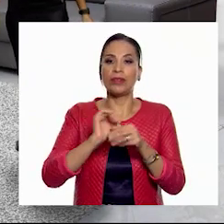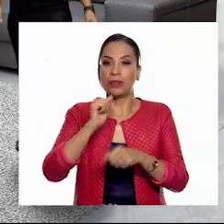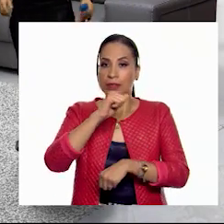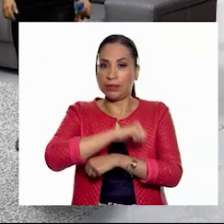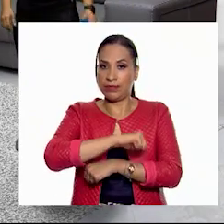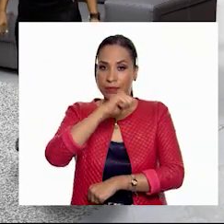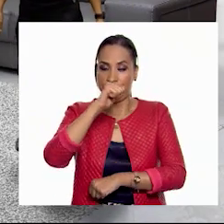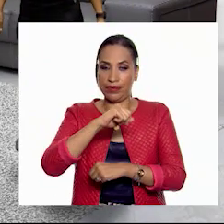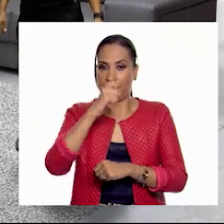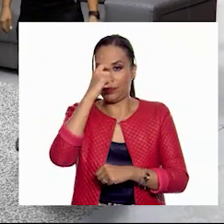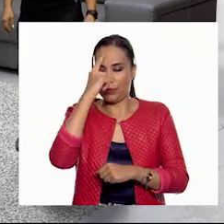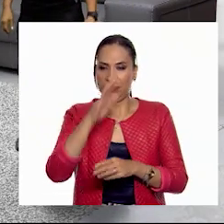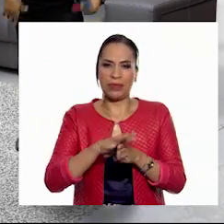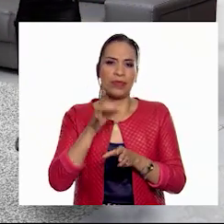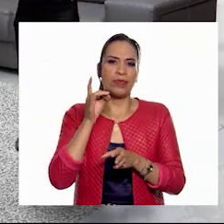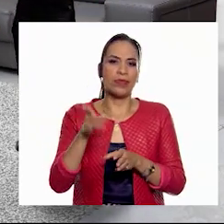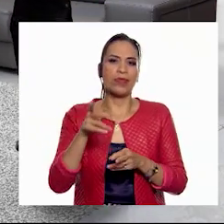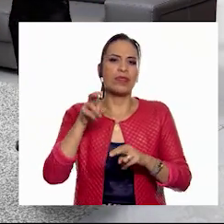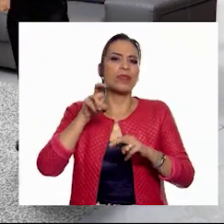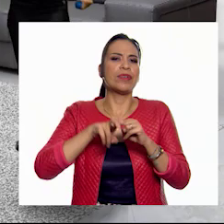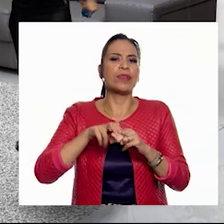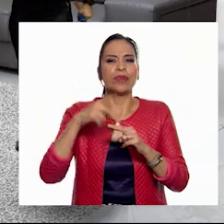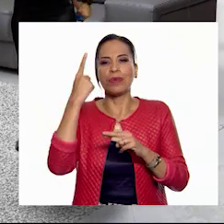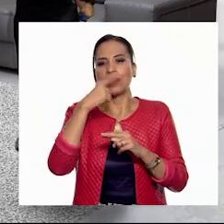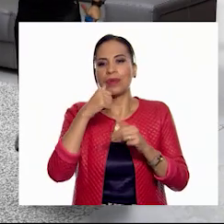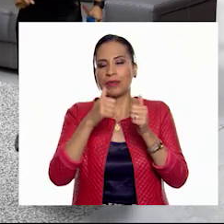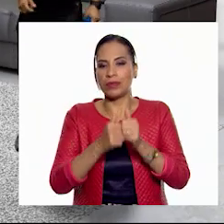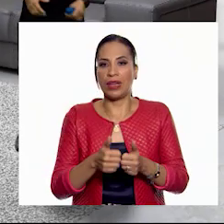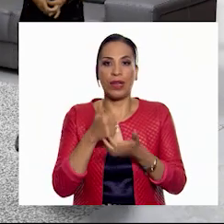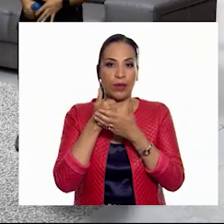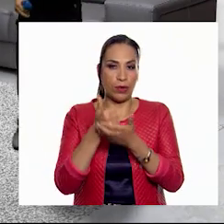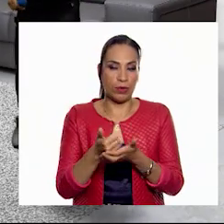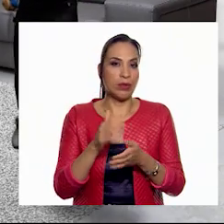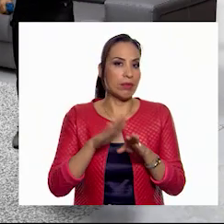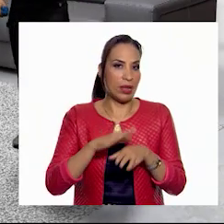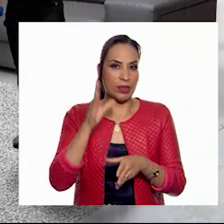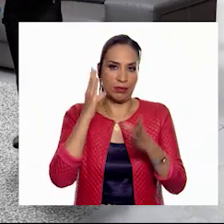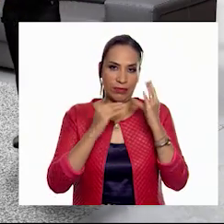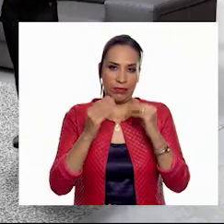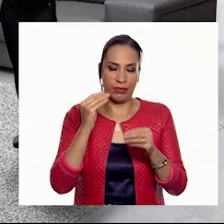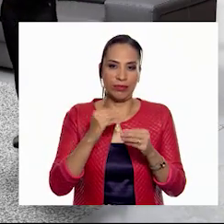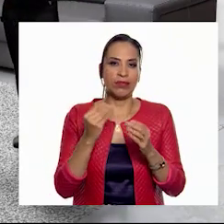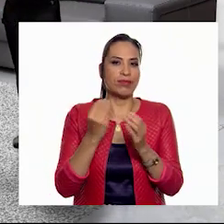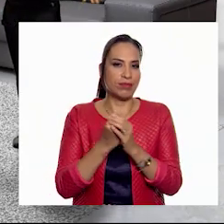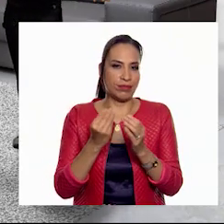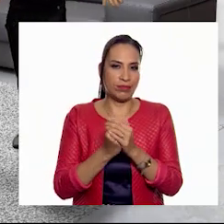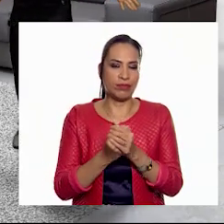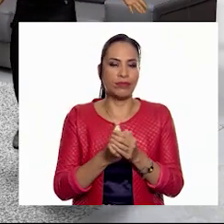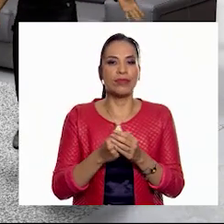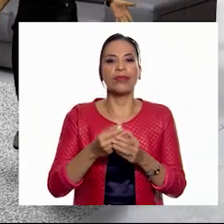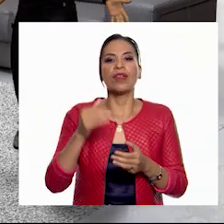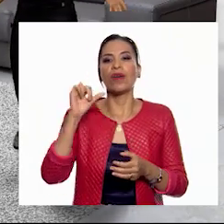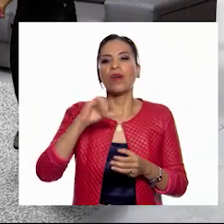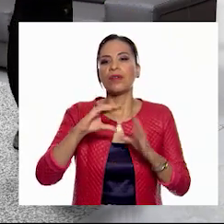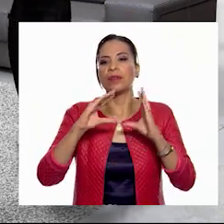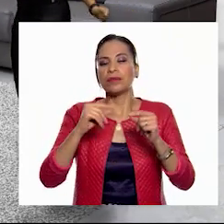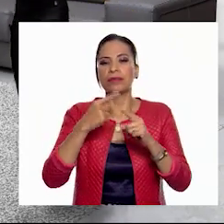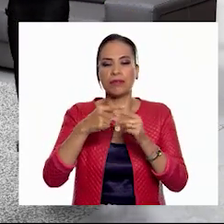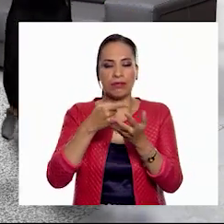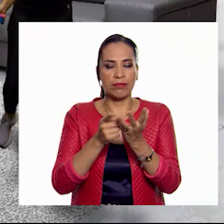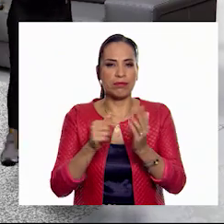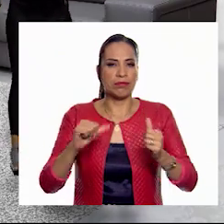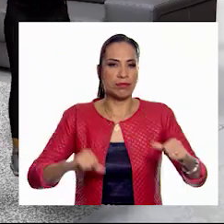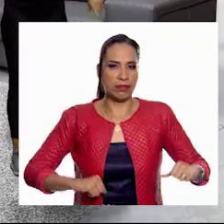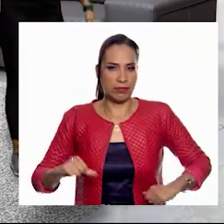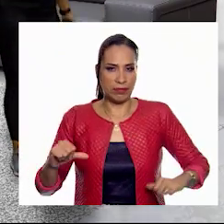a Sedentarios, ¿verdad? ¡Sí! Así es. Además, ayuda a reforzar lo aprendido durante la sesión al tiempo que nos ofrece opciones para